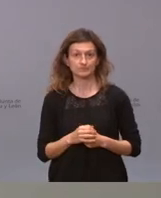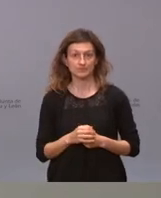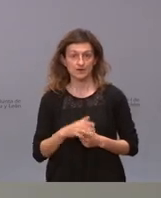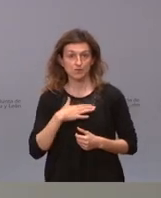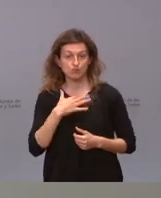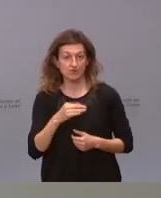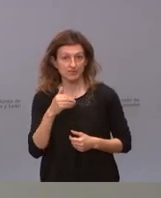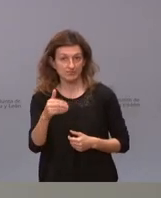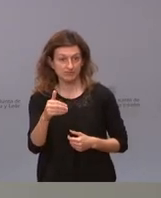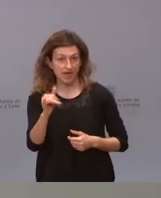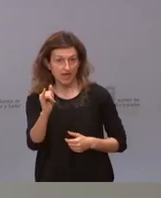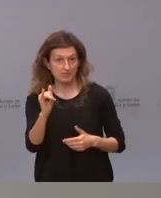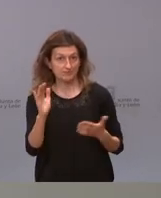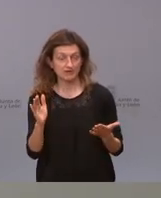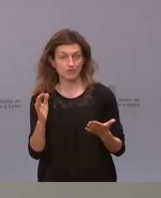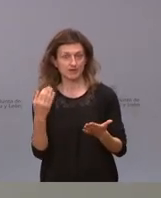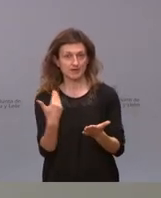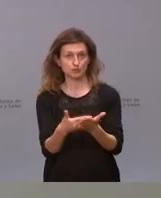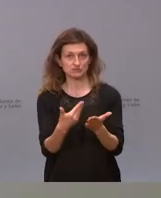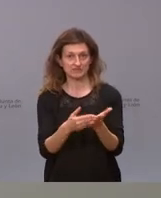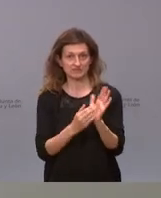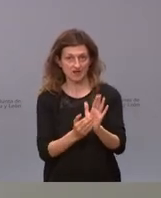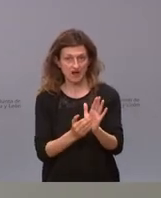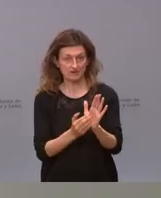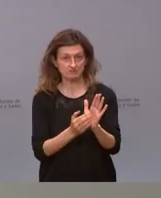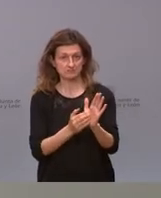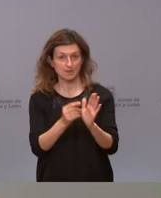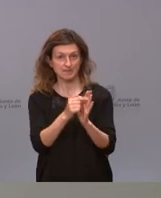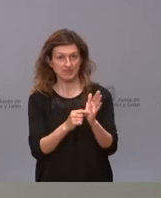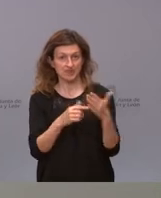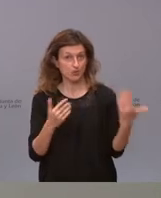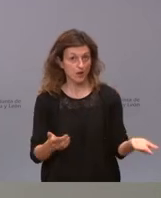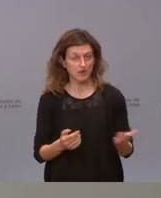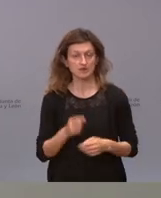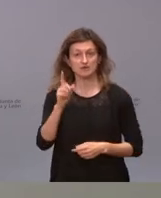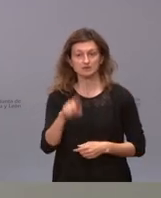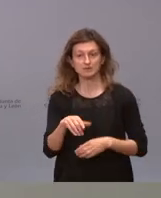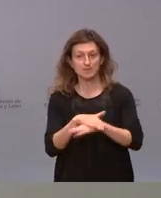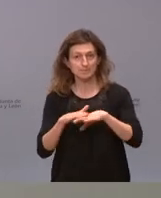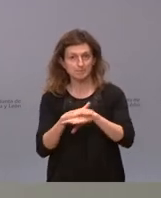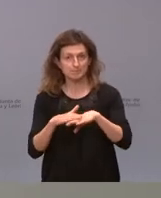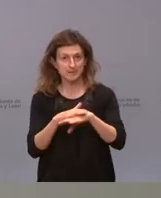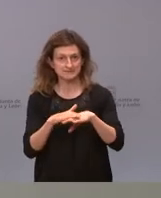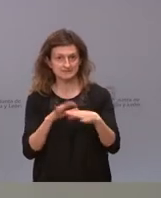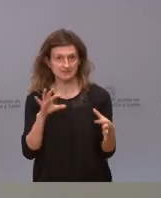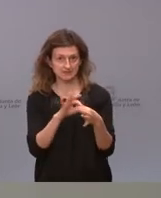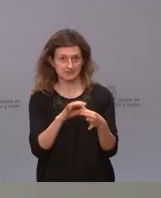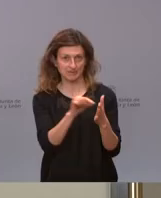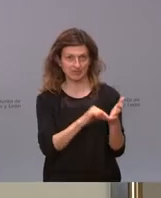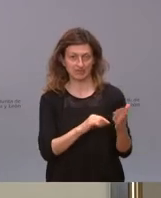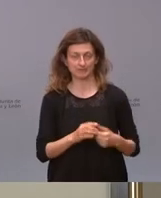posibilidad que en principio existe pero tiene que haber una justificación de cuál es la medida y sobre todo cuál es la base que sustenta esa medida